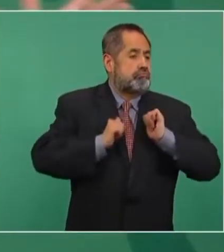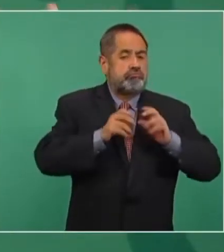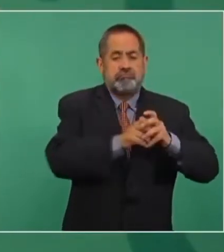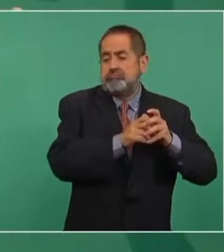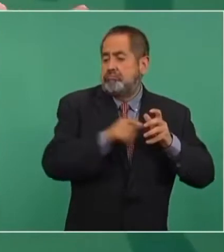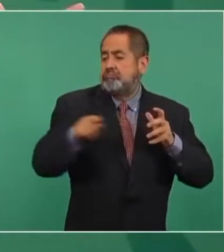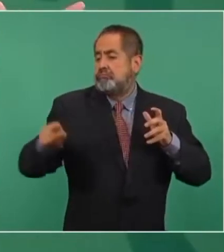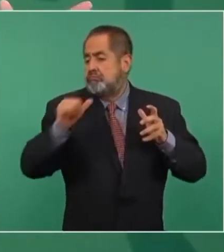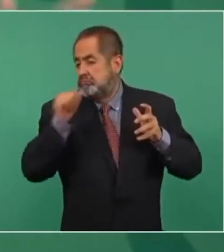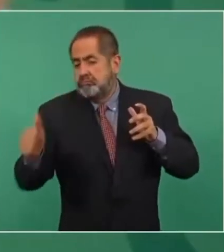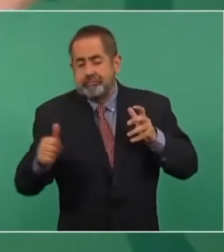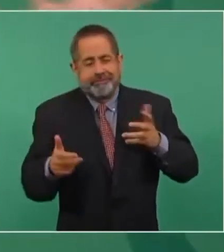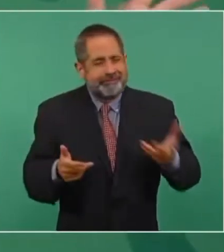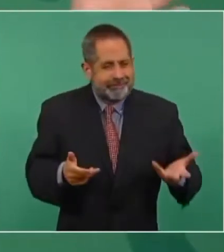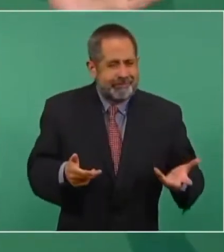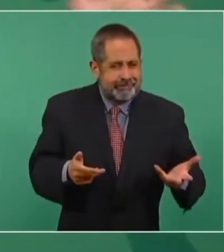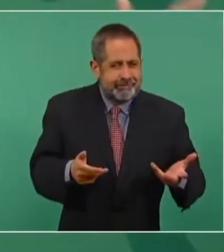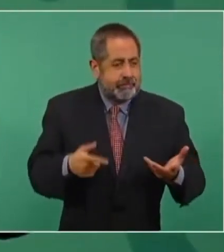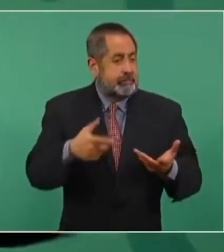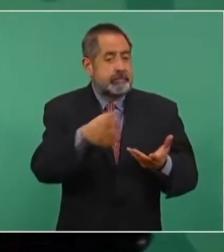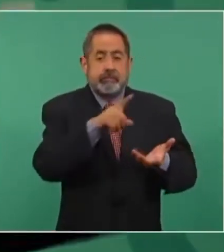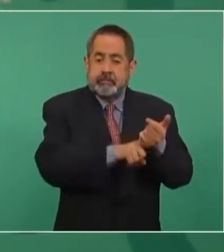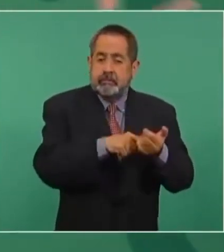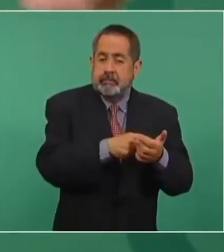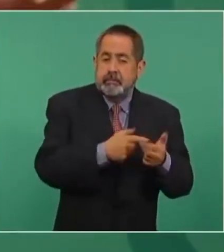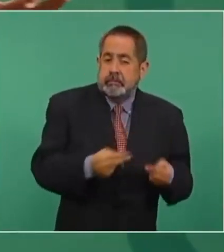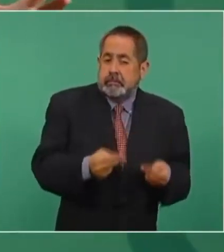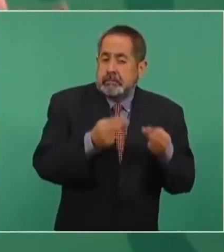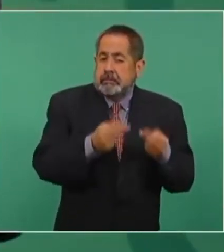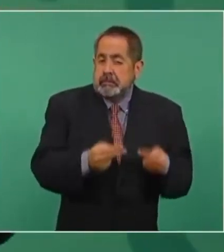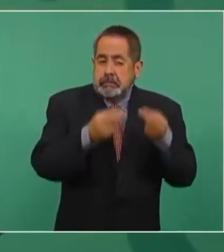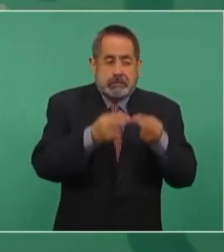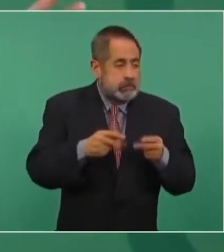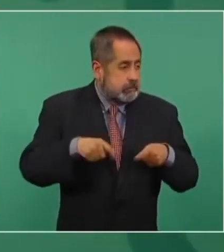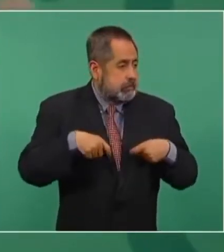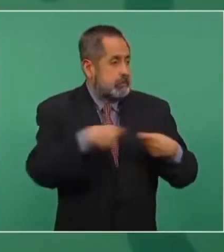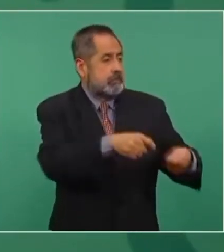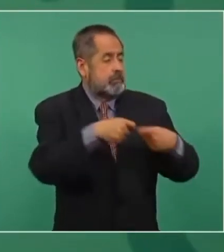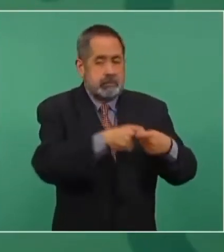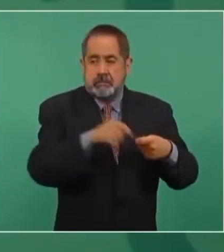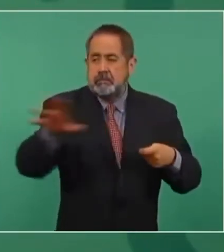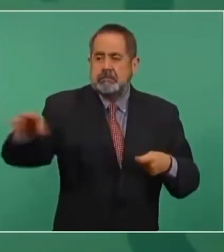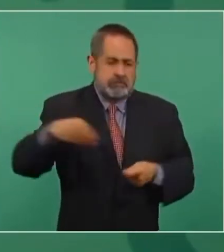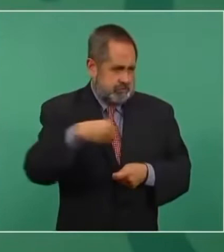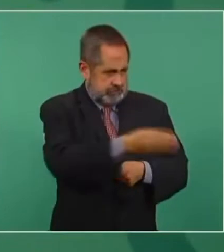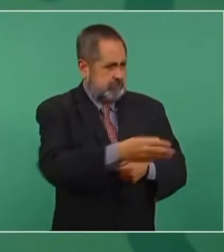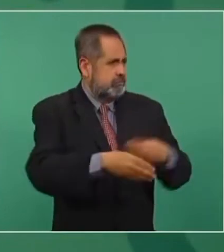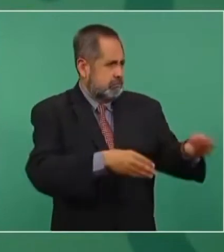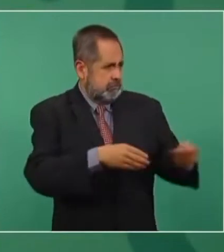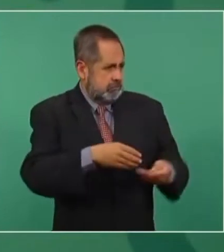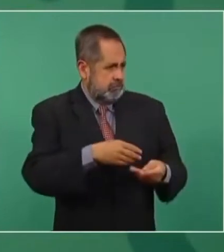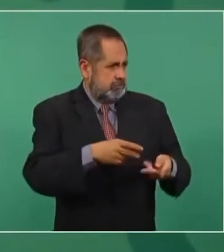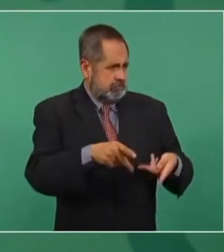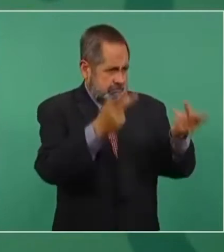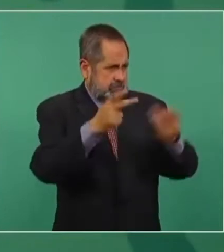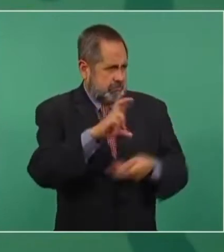no sólo hacían jugosos negocios entregando bienes del pueblo y de la nación a particulares,